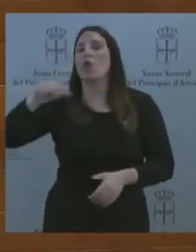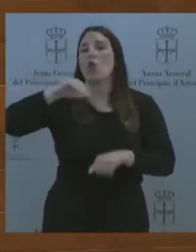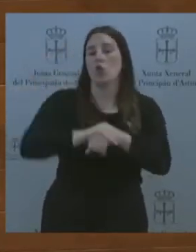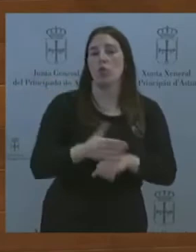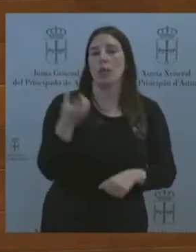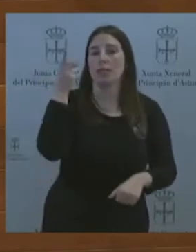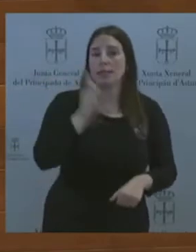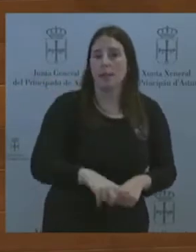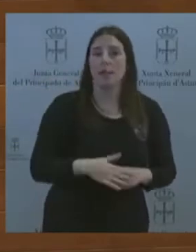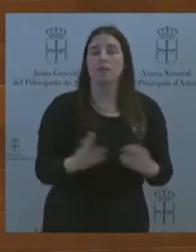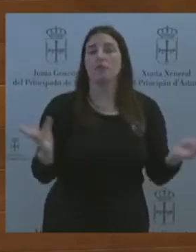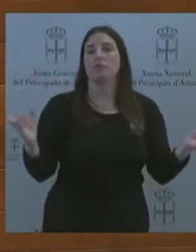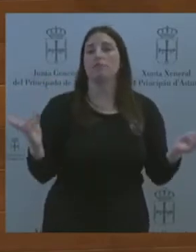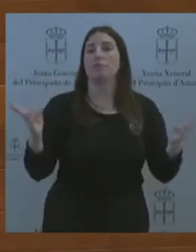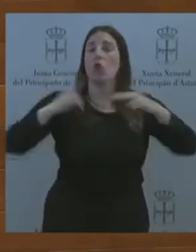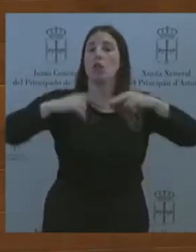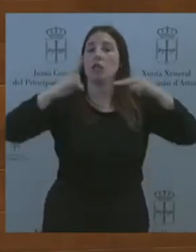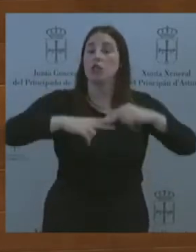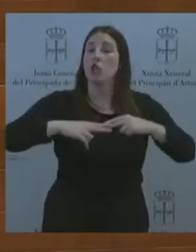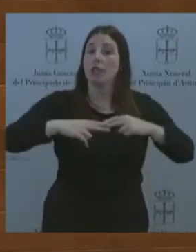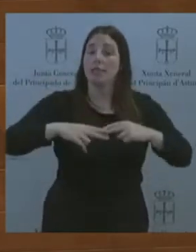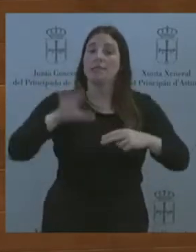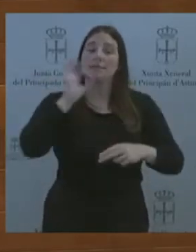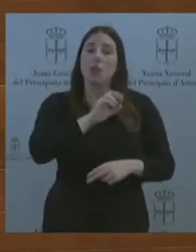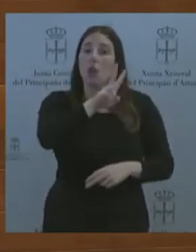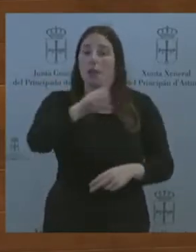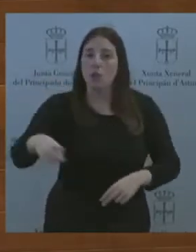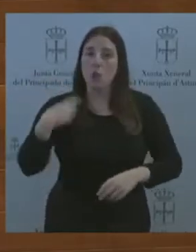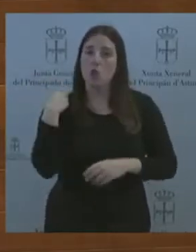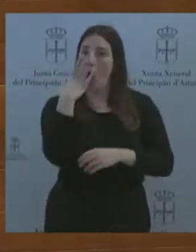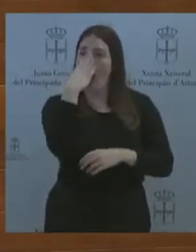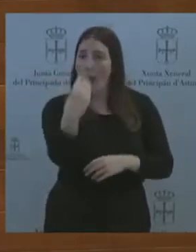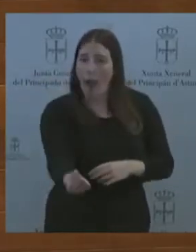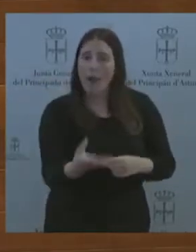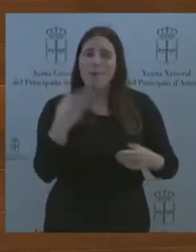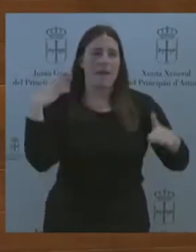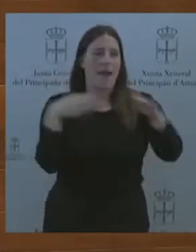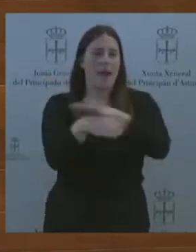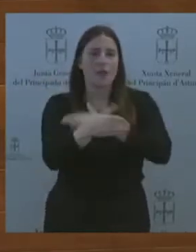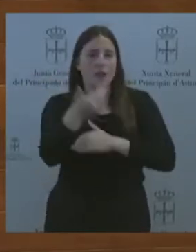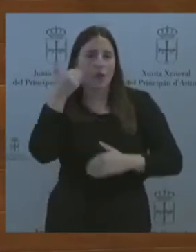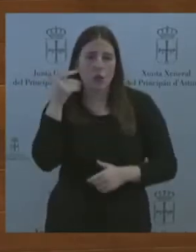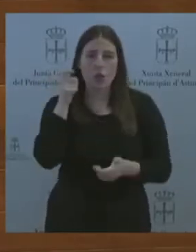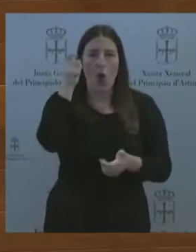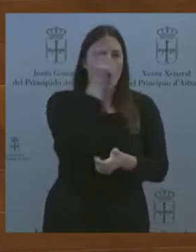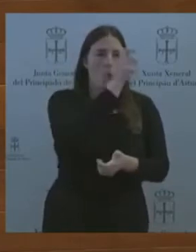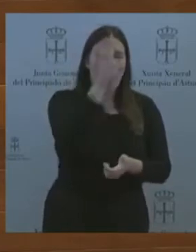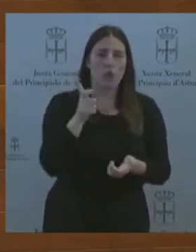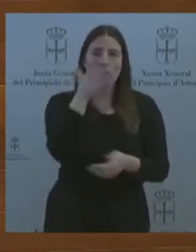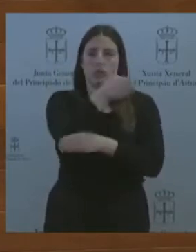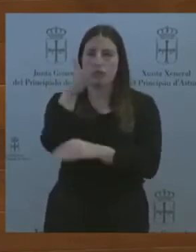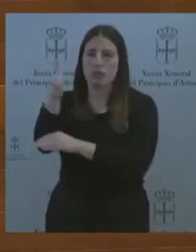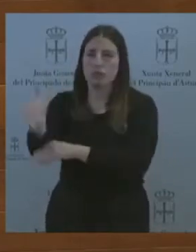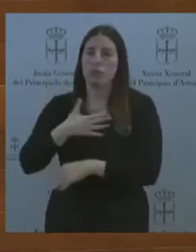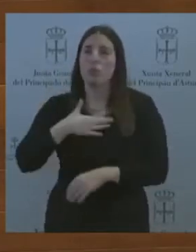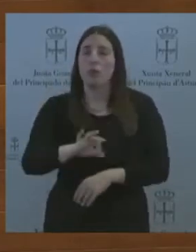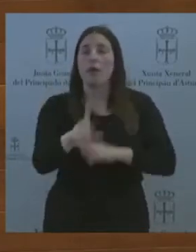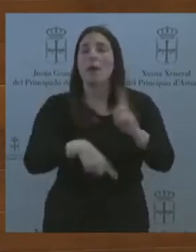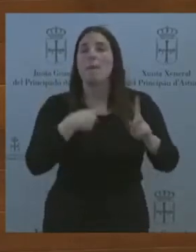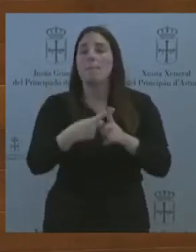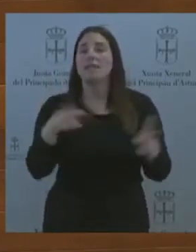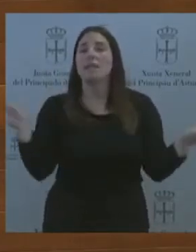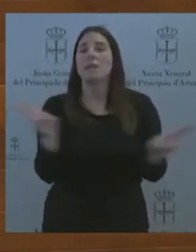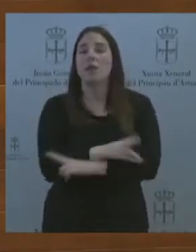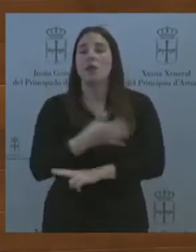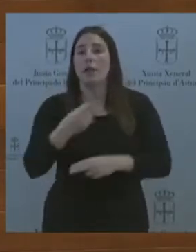alta velocidad, accesos dignos a todos nuestros pueblos y, por supuesto, la eliminación del peaje de Huerna, que también ha